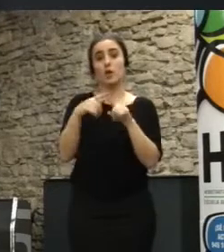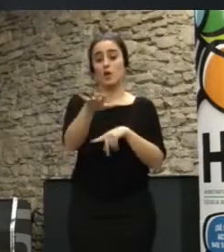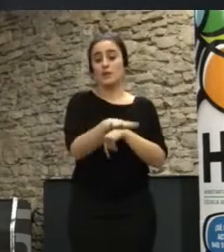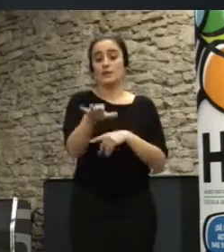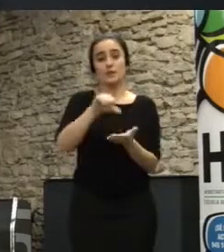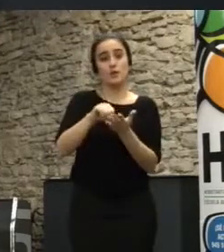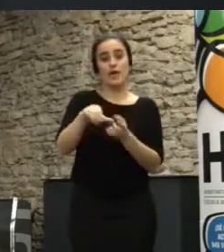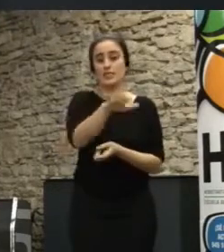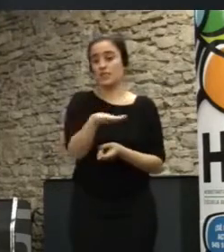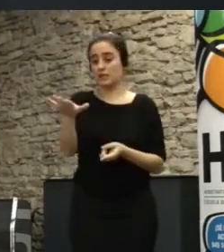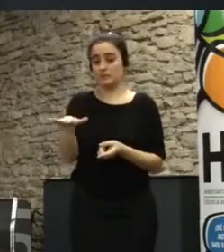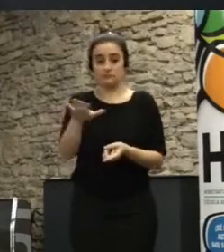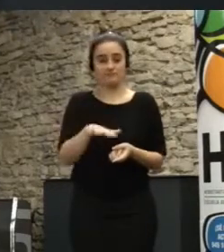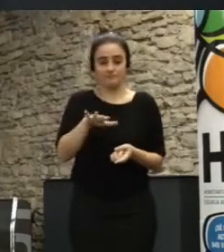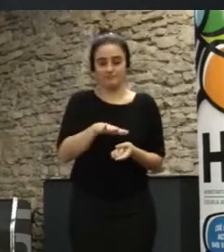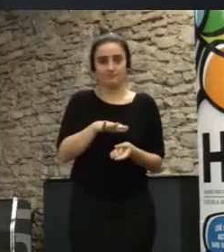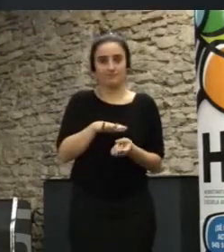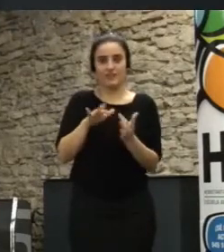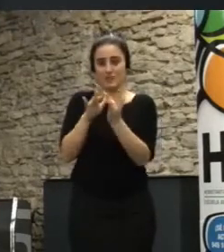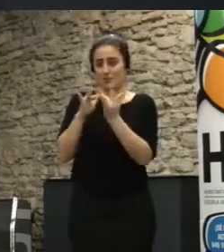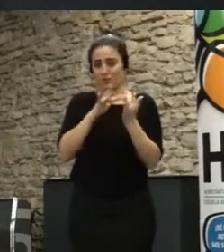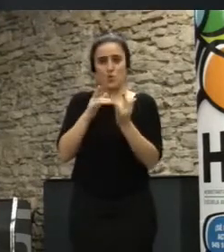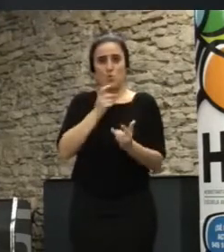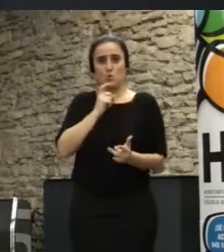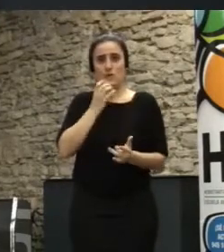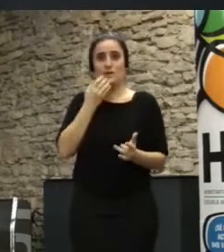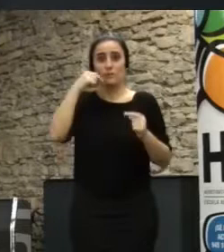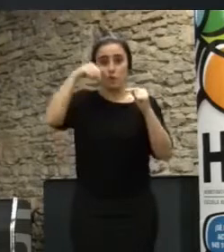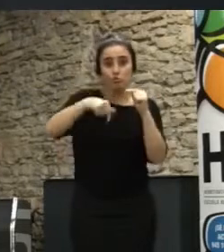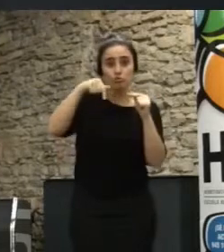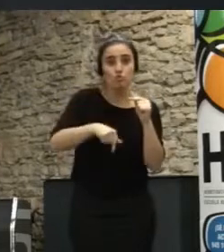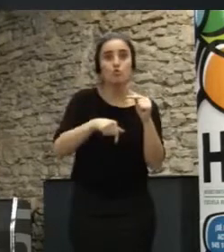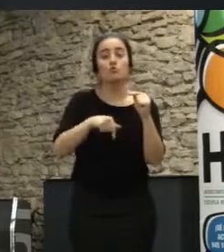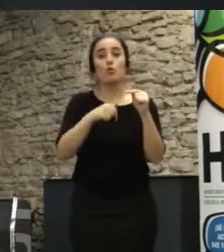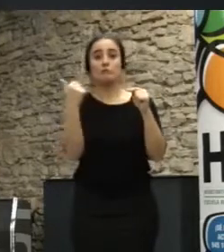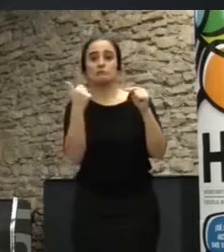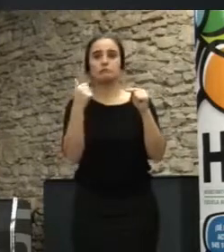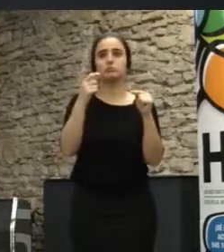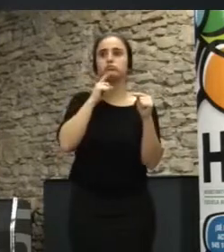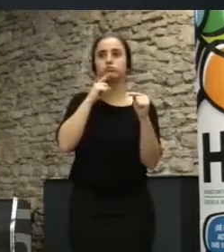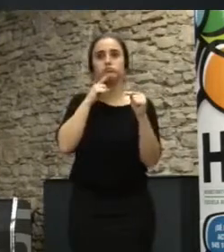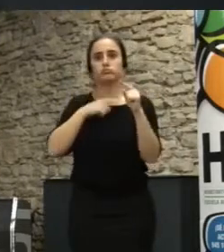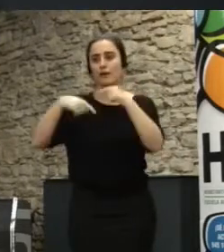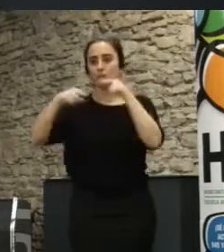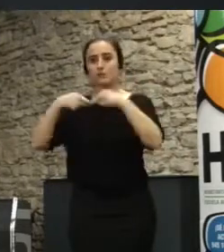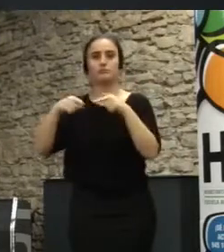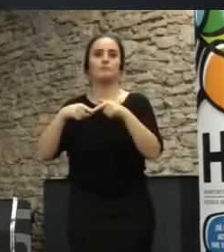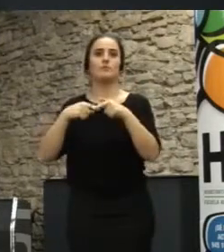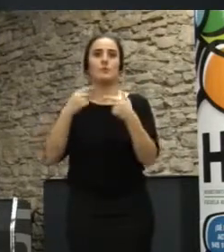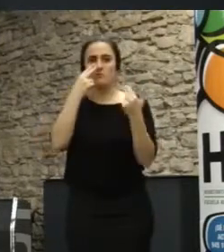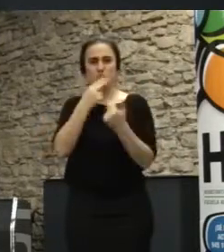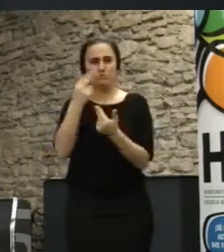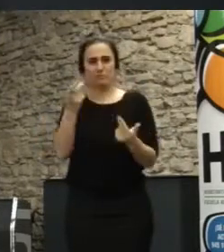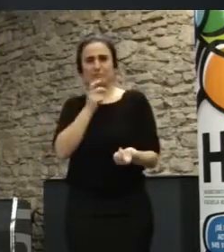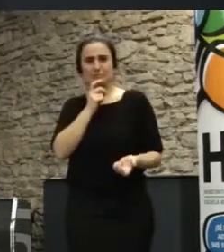ciudad que realmente tiene una muy difícil conexión, el sur de Madrid con el este o vas en coche y está muy mal comunicado en transporte público, por ejemplo.